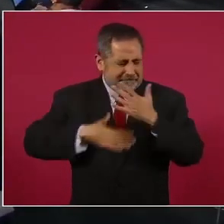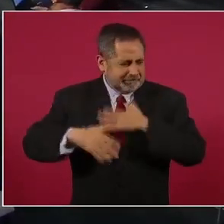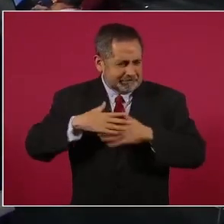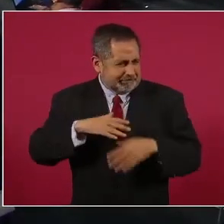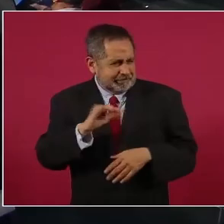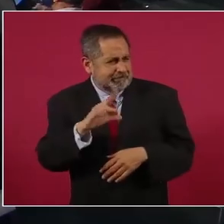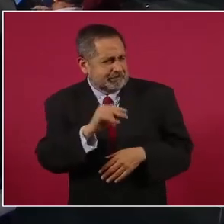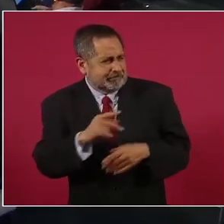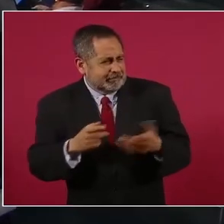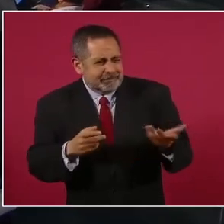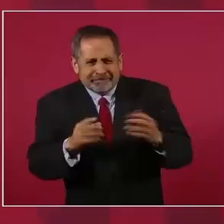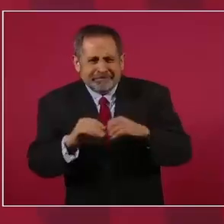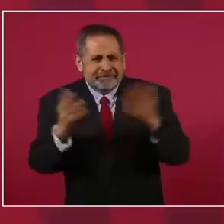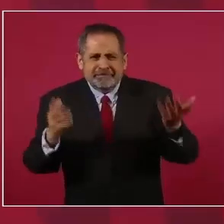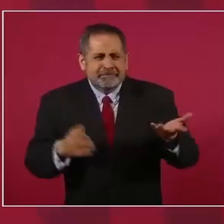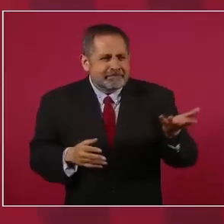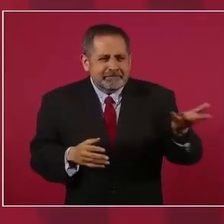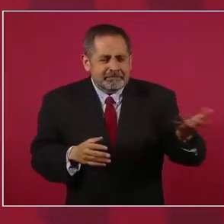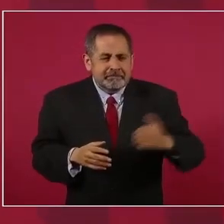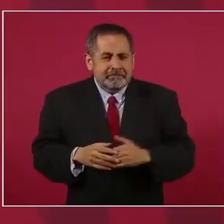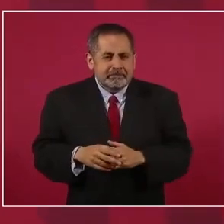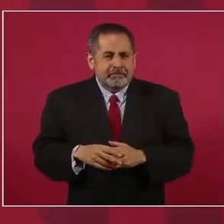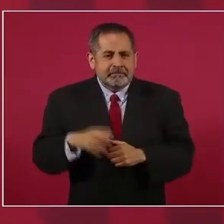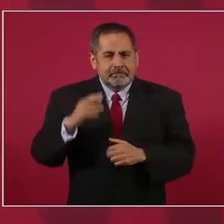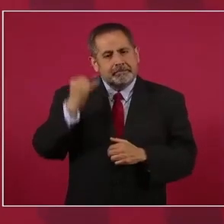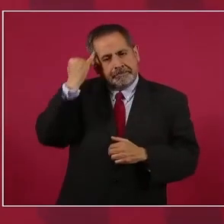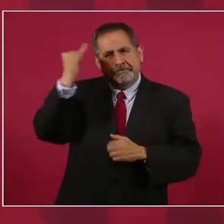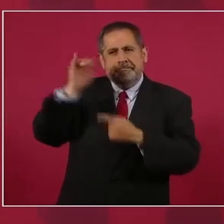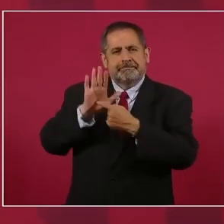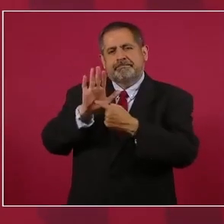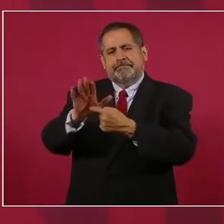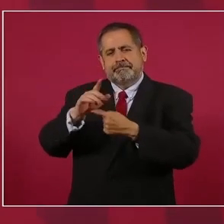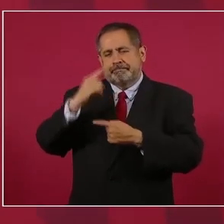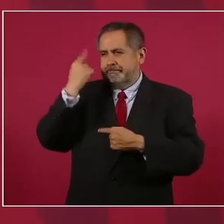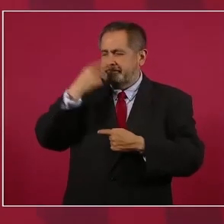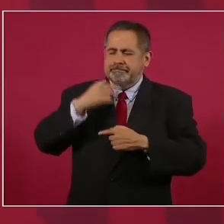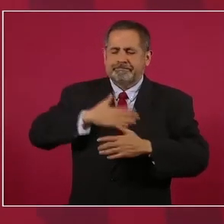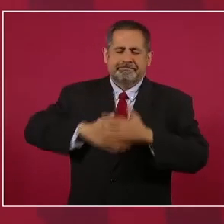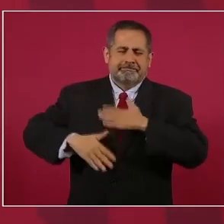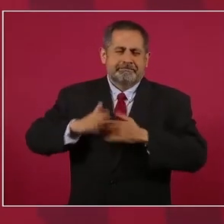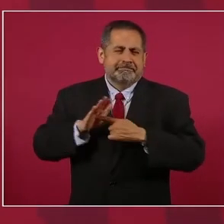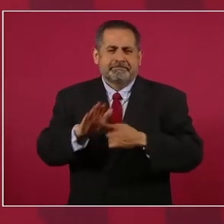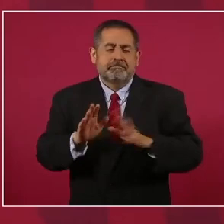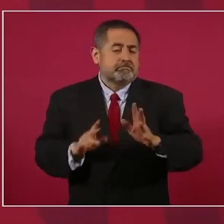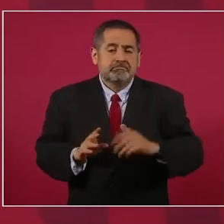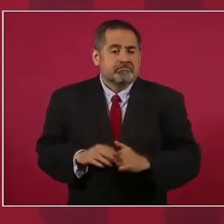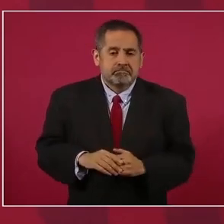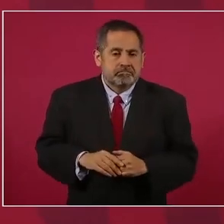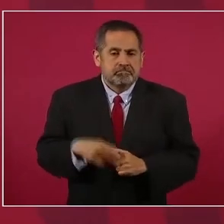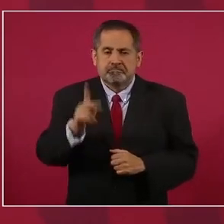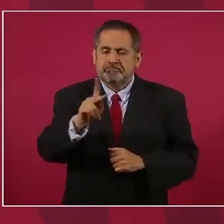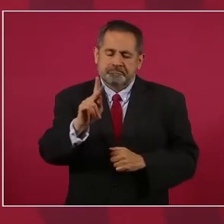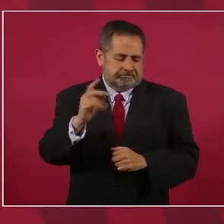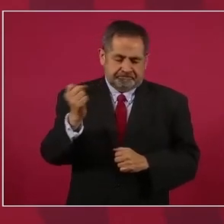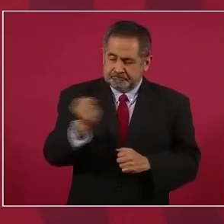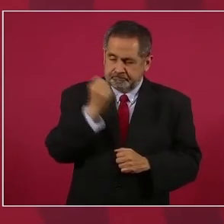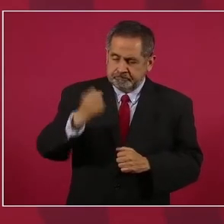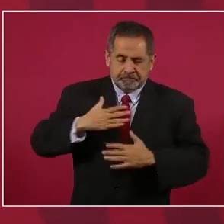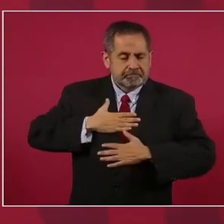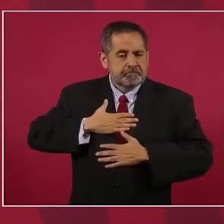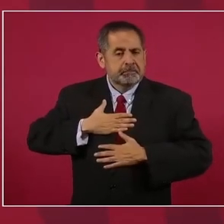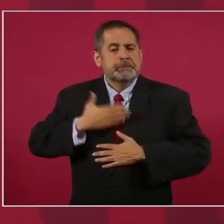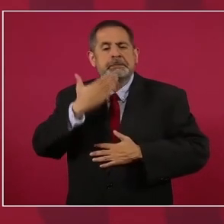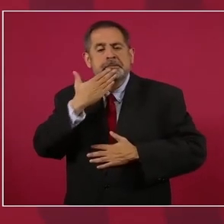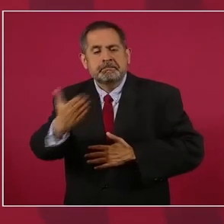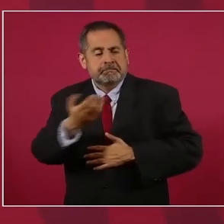si es que esa fue la imagen que se proyectó, pero afortunadamente bien y de buenas.